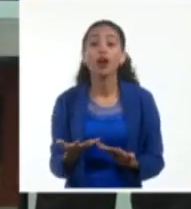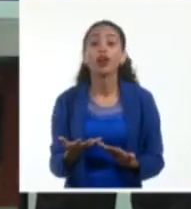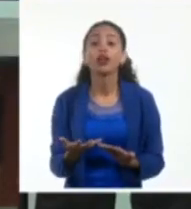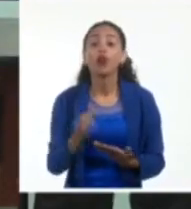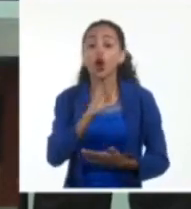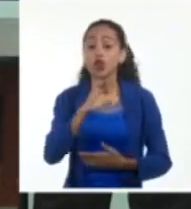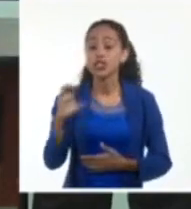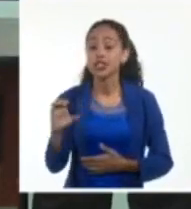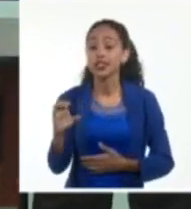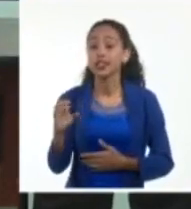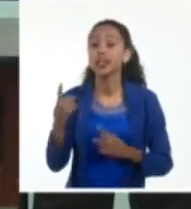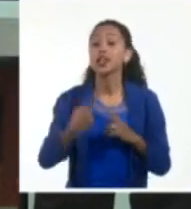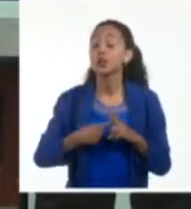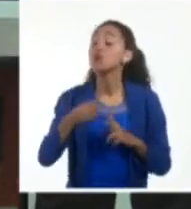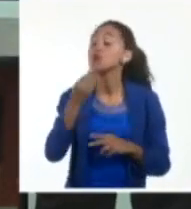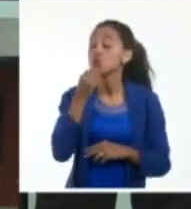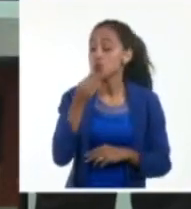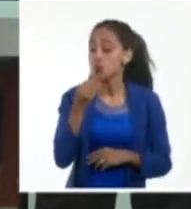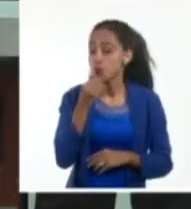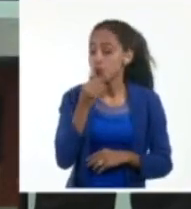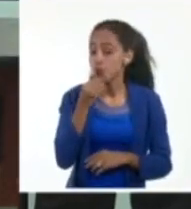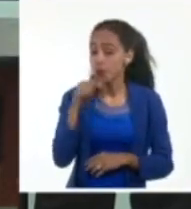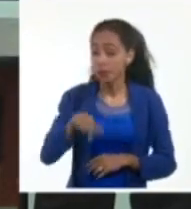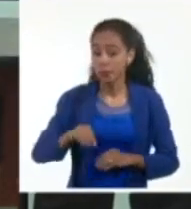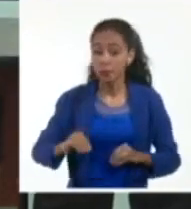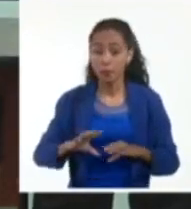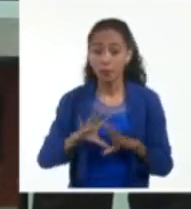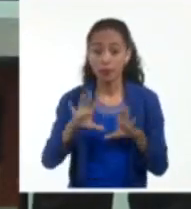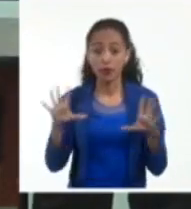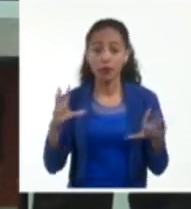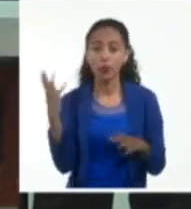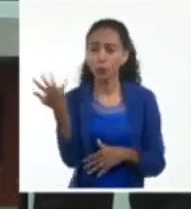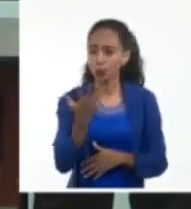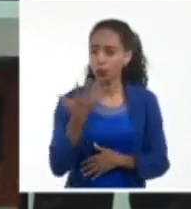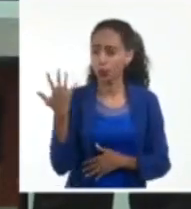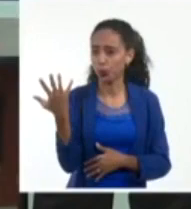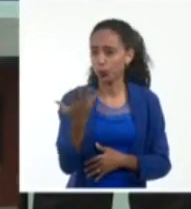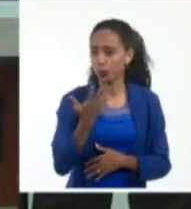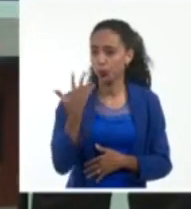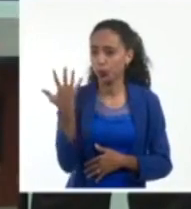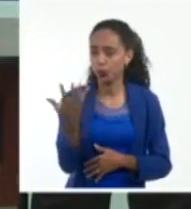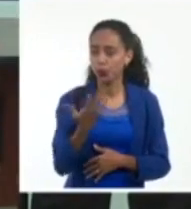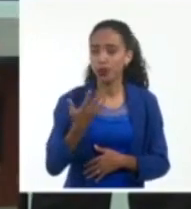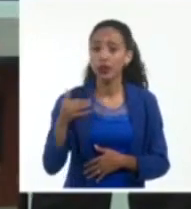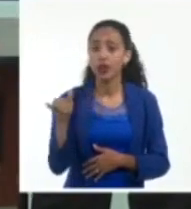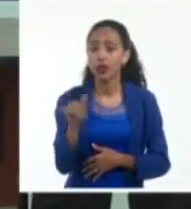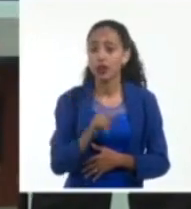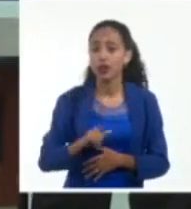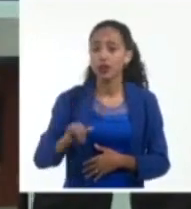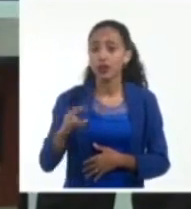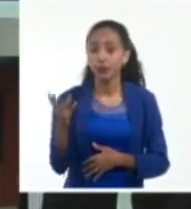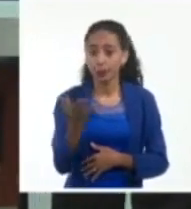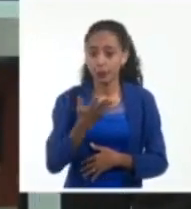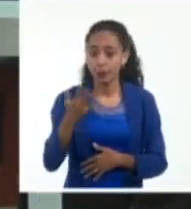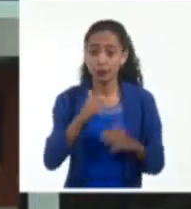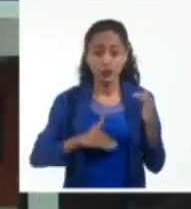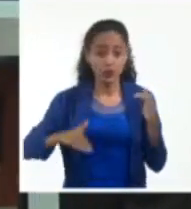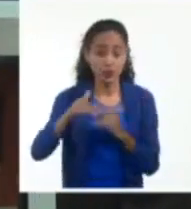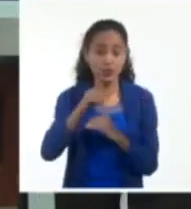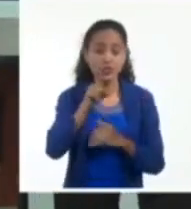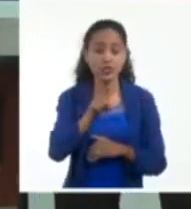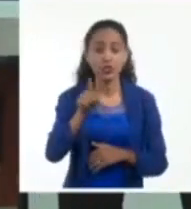del occidente, y que pudieran llegar esta madrugada a ser huracanados ya la fuerza de los vientos, sobrepasando los